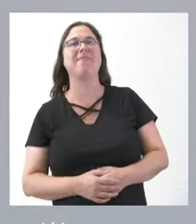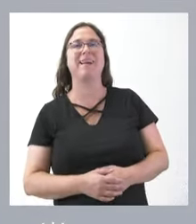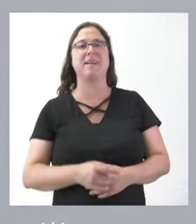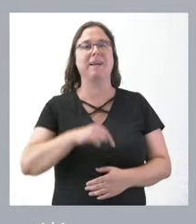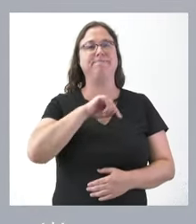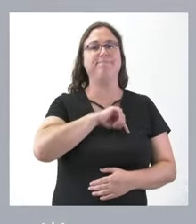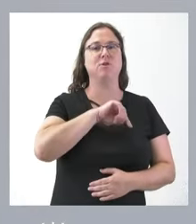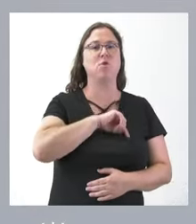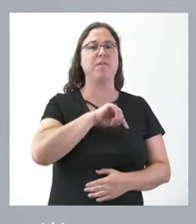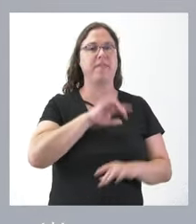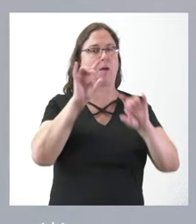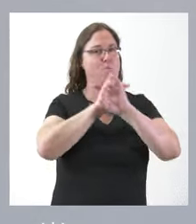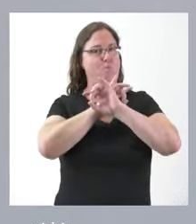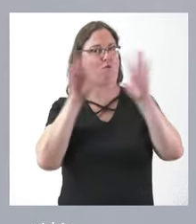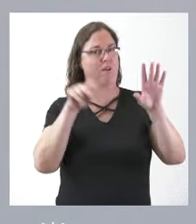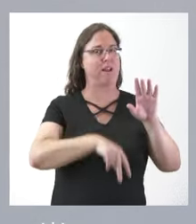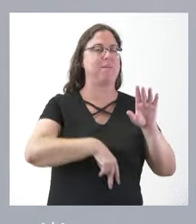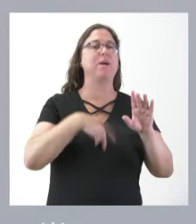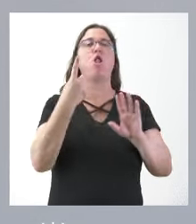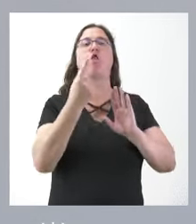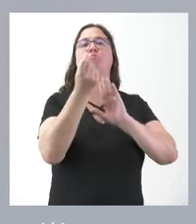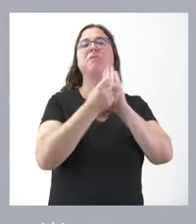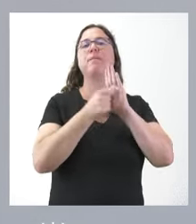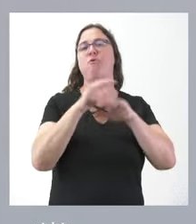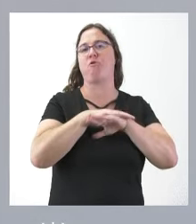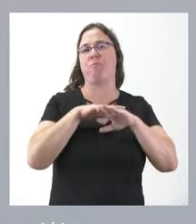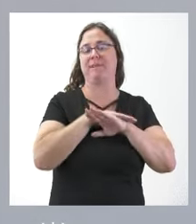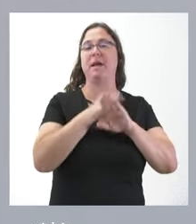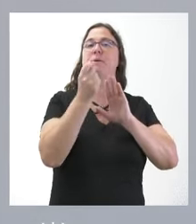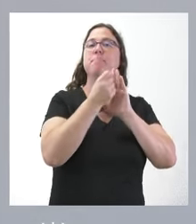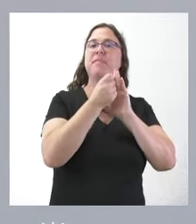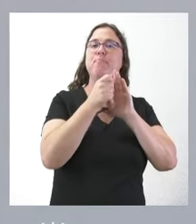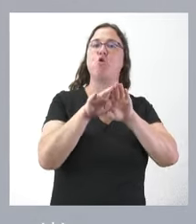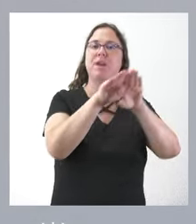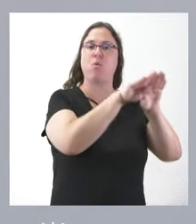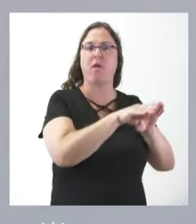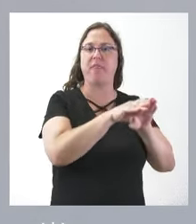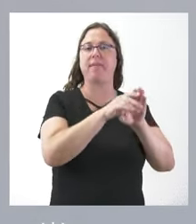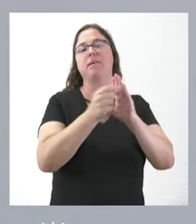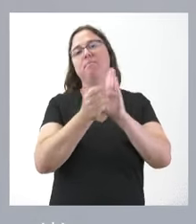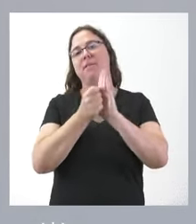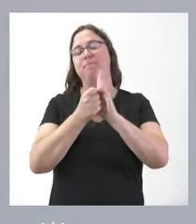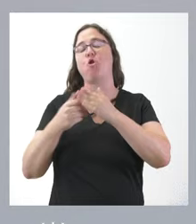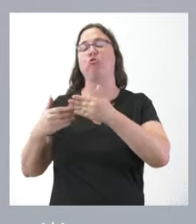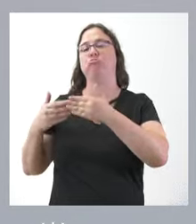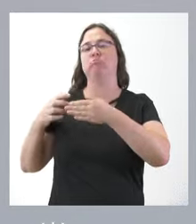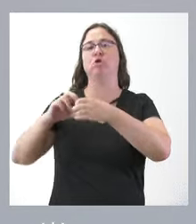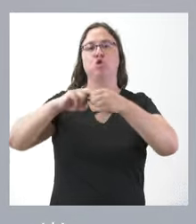principios básicos en la financiación autónoma que tenemos que proteger, que es el principio de igualdad y el principio de solidaridad. Y lo que ha hecho